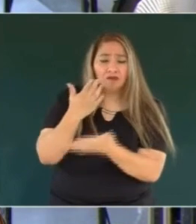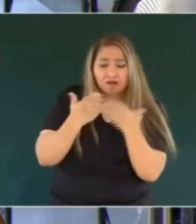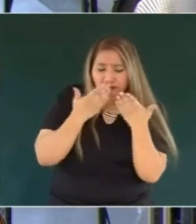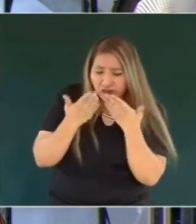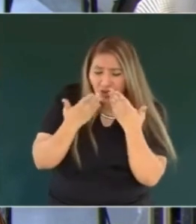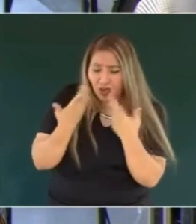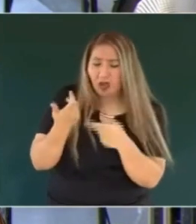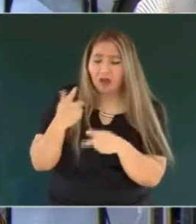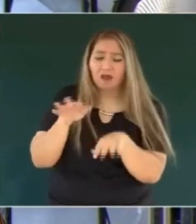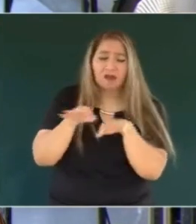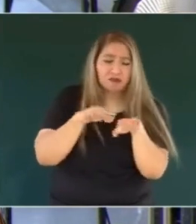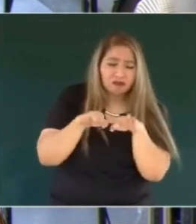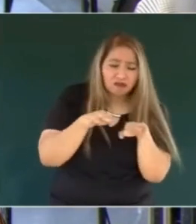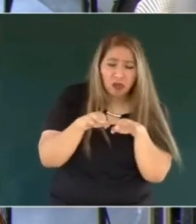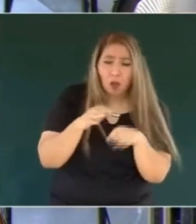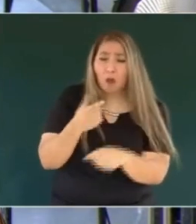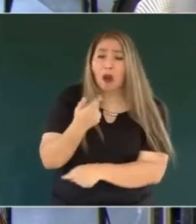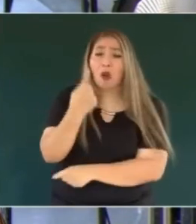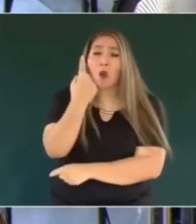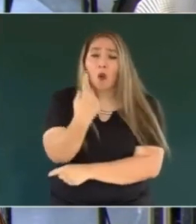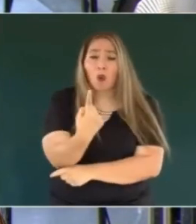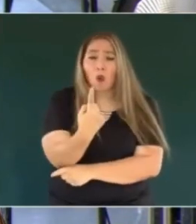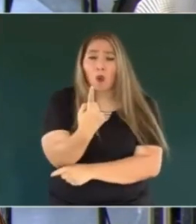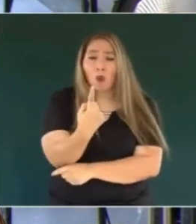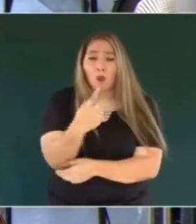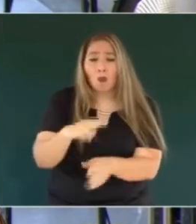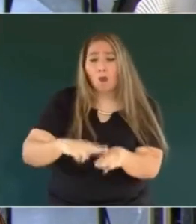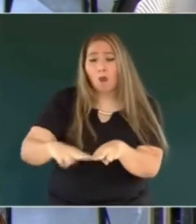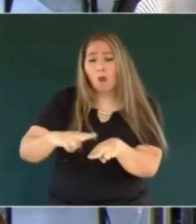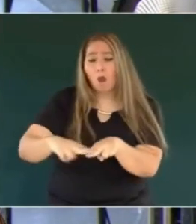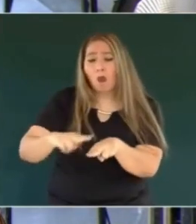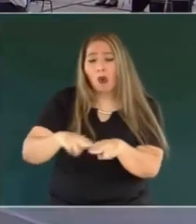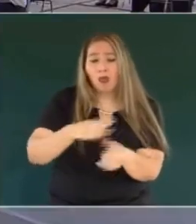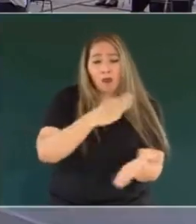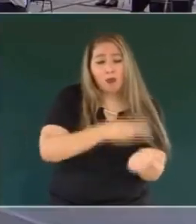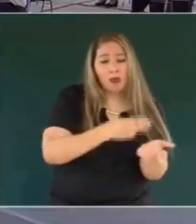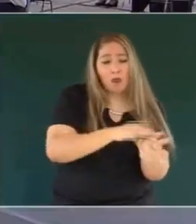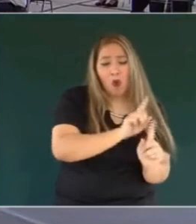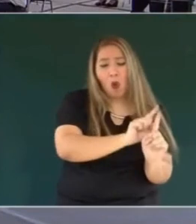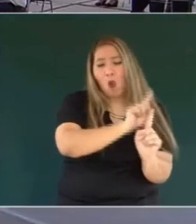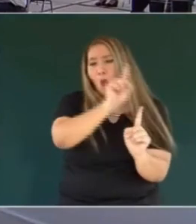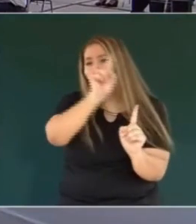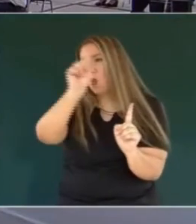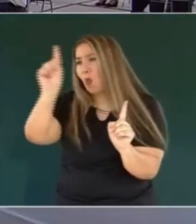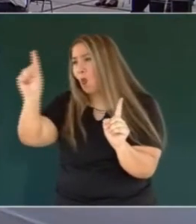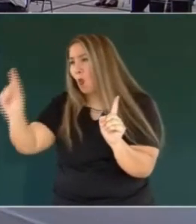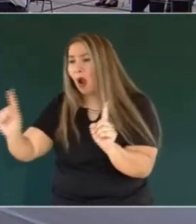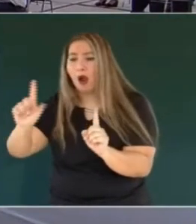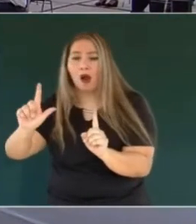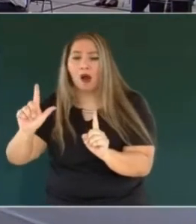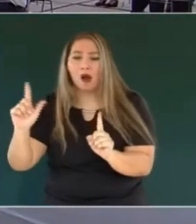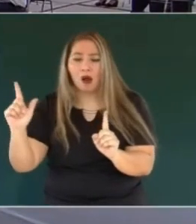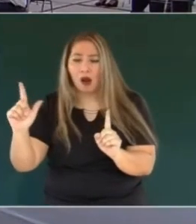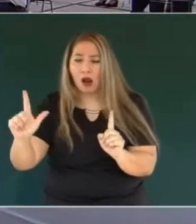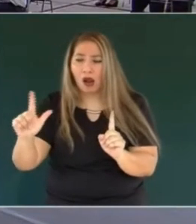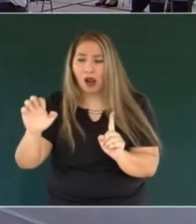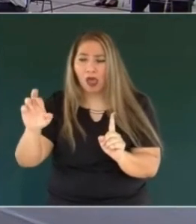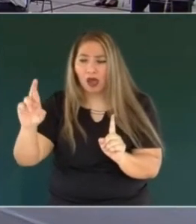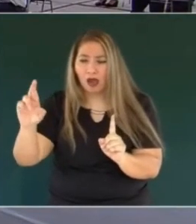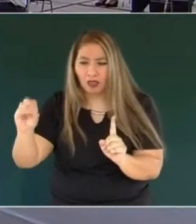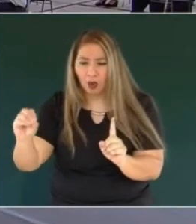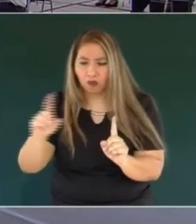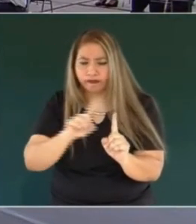de casa, a trabajadores, para pagar un solo boleto desde Matamoros a Lerdo, atravesando los dos estados, somos una zona